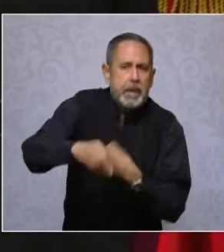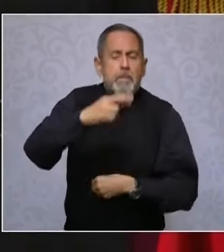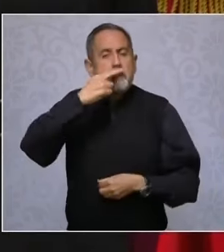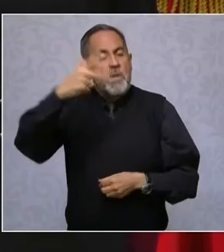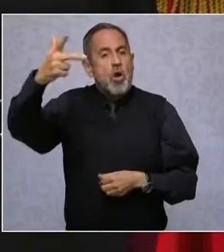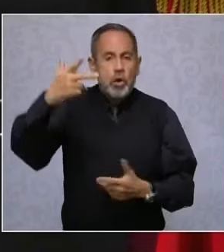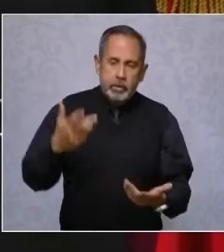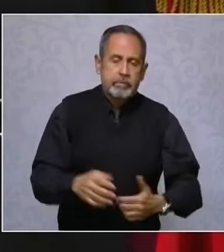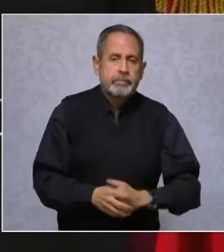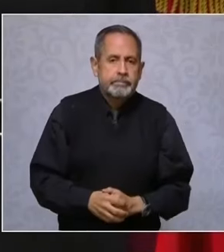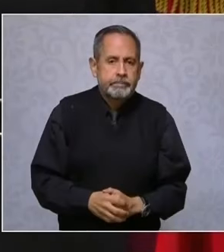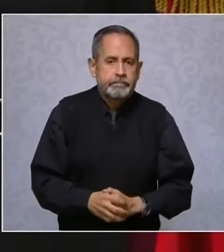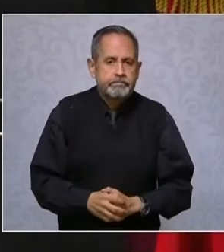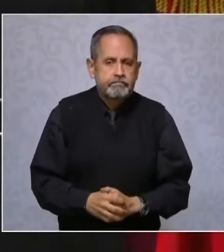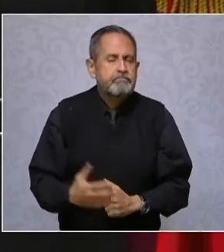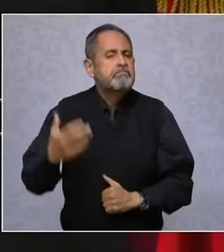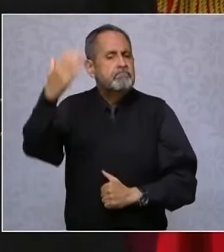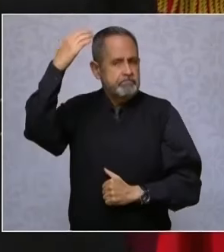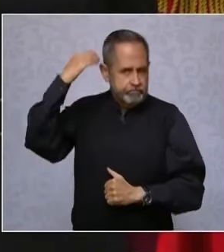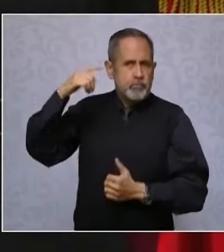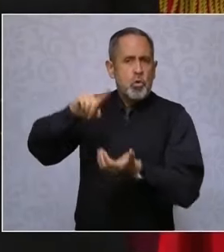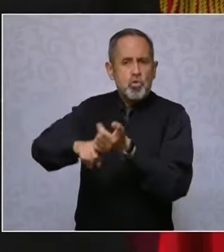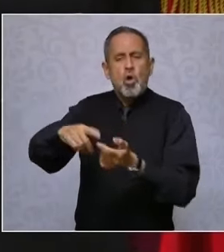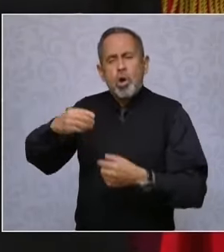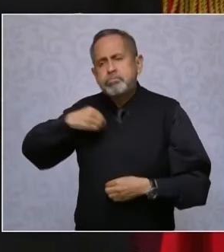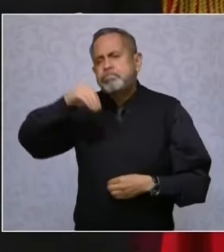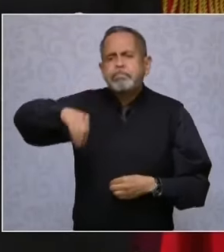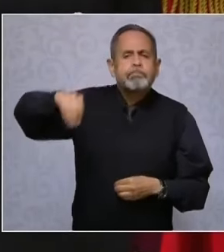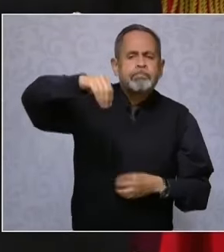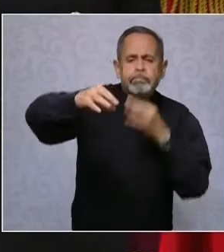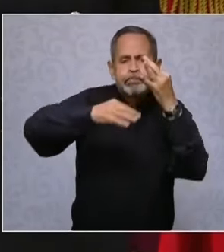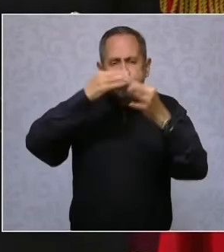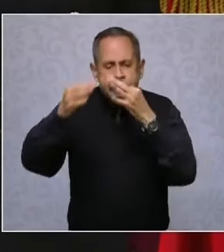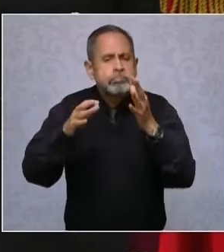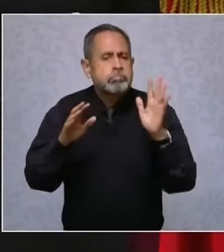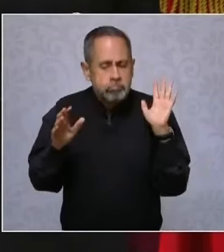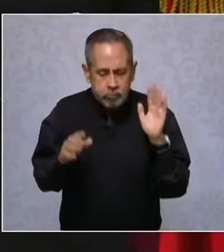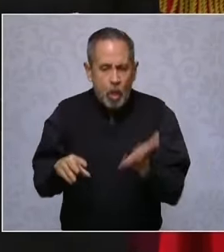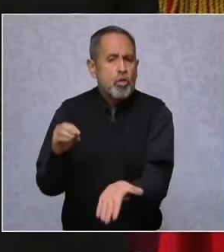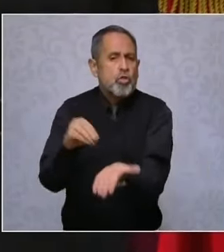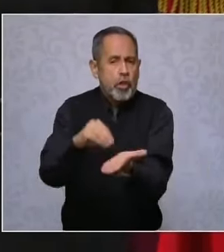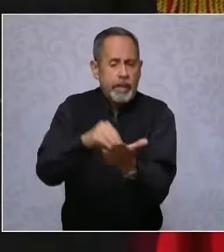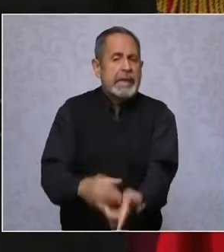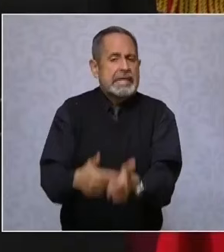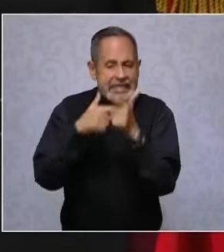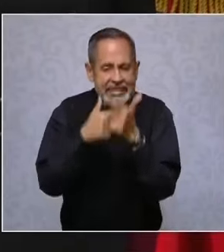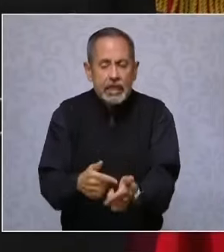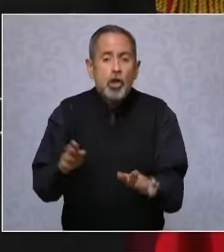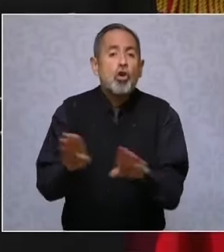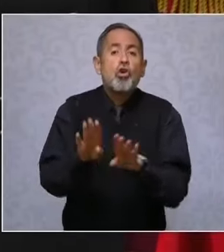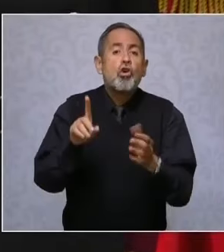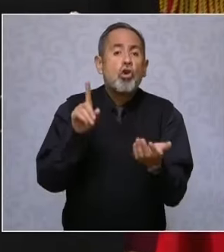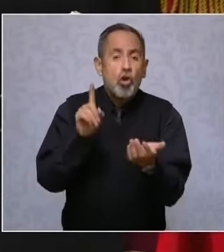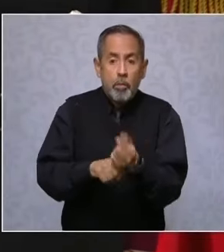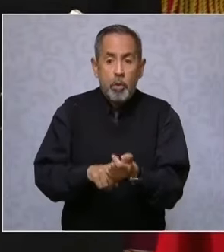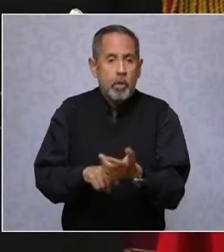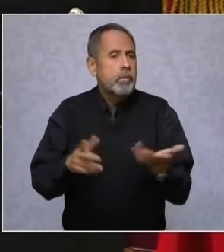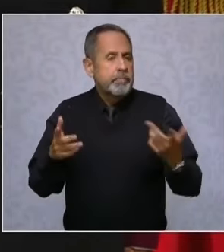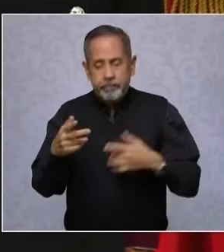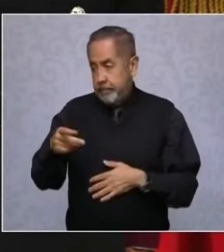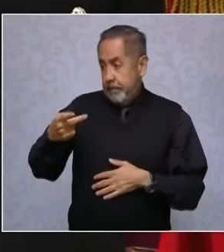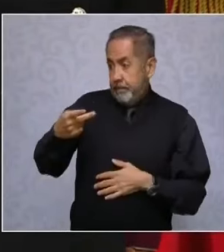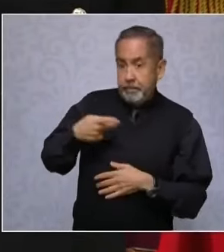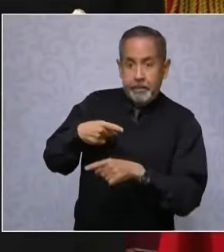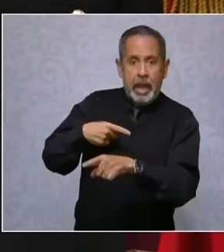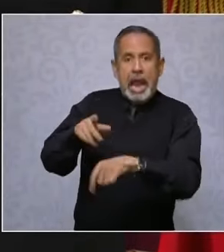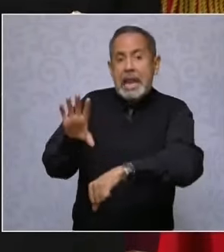lo manifestamos desde la campaña, se mantendrá la proporción actual entre la generación pública y privada